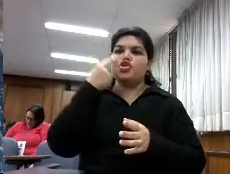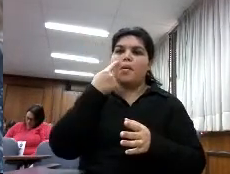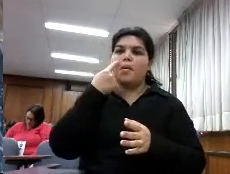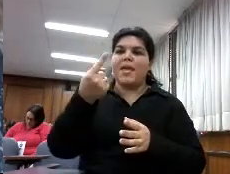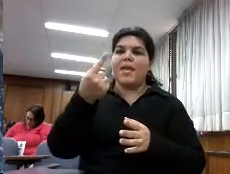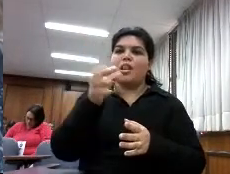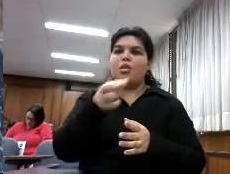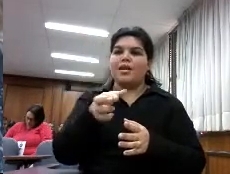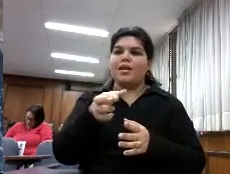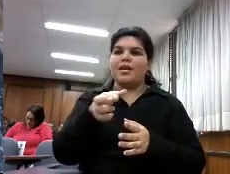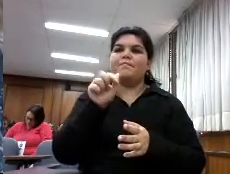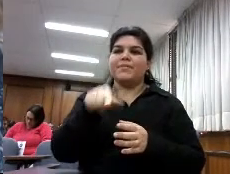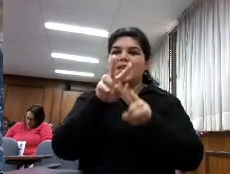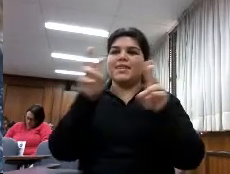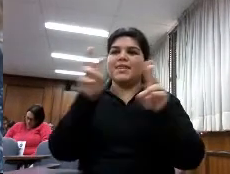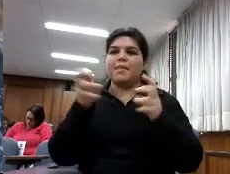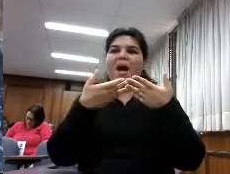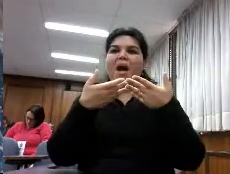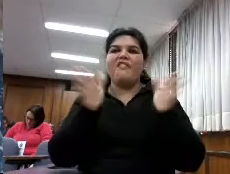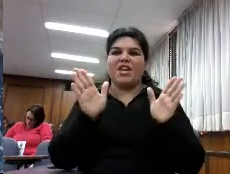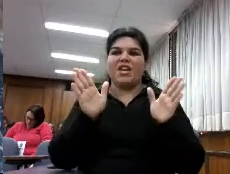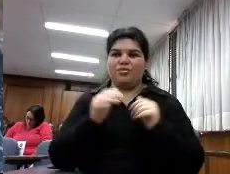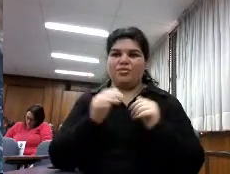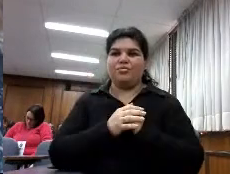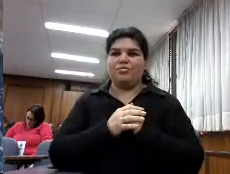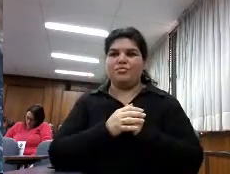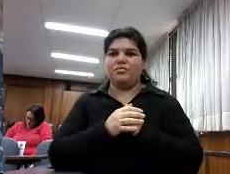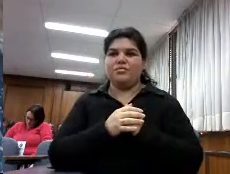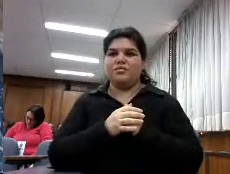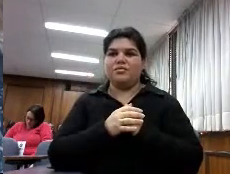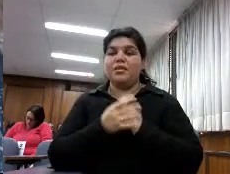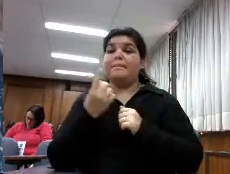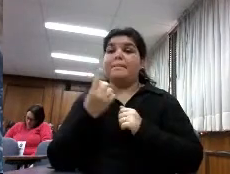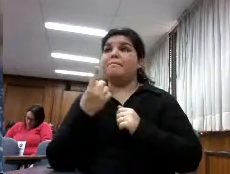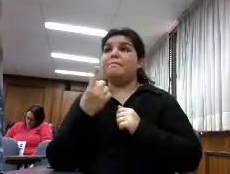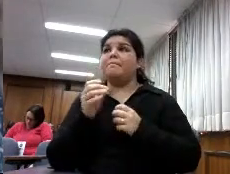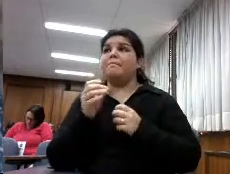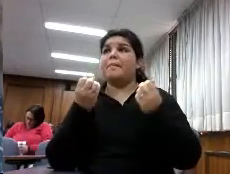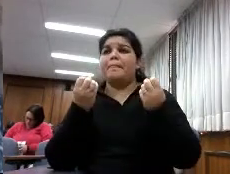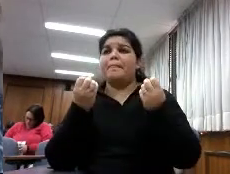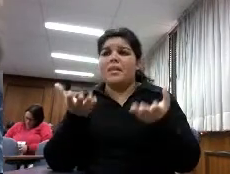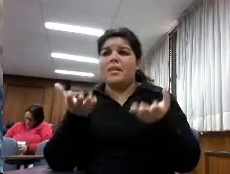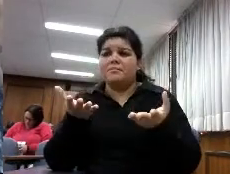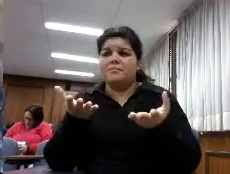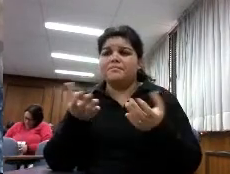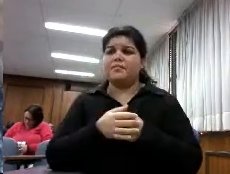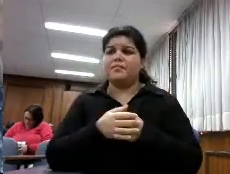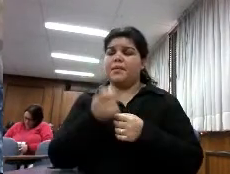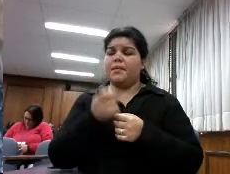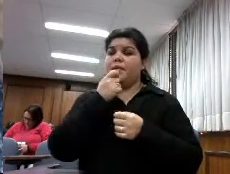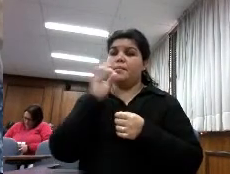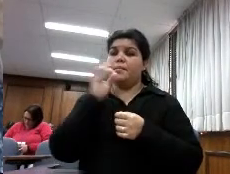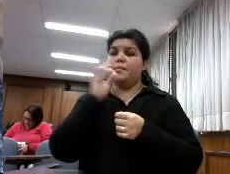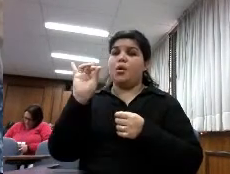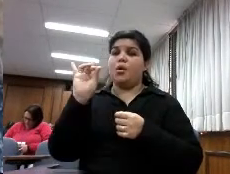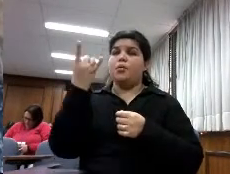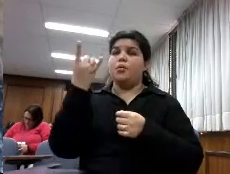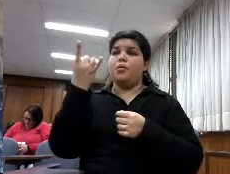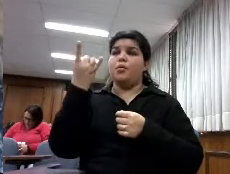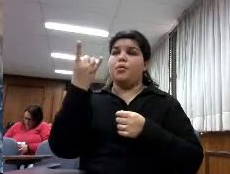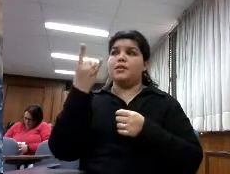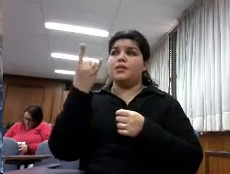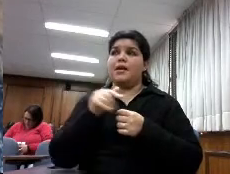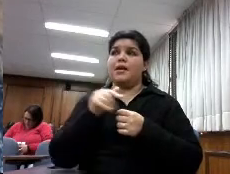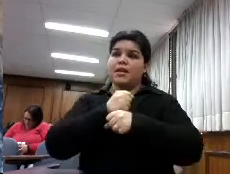problema del libro en abierto pero evidentemente también ¿por qué? porque las universidades por ejemplo que es quienes están trabajando el tema de